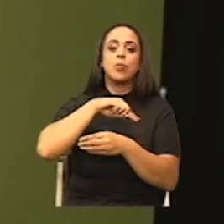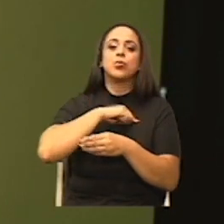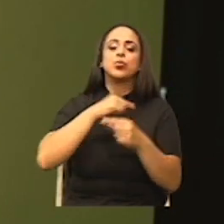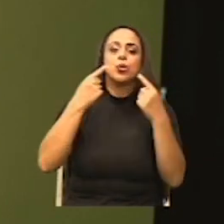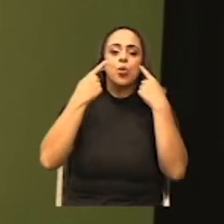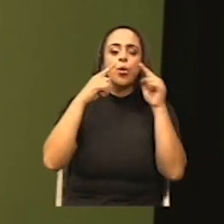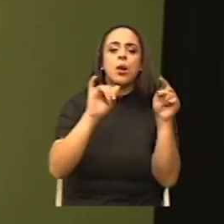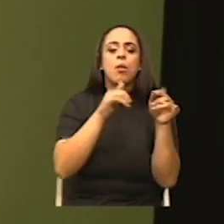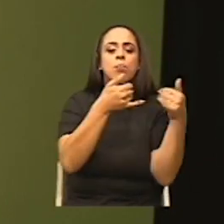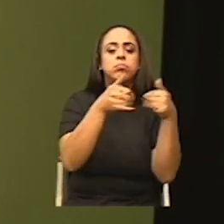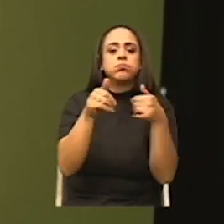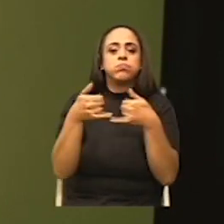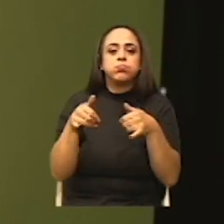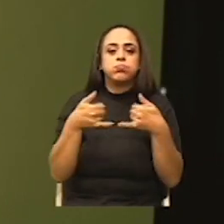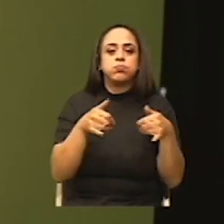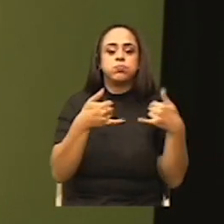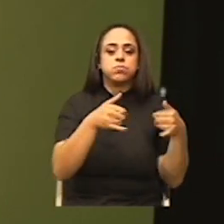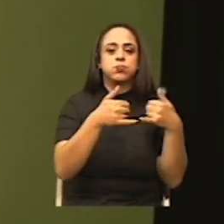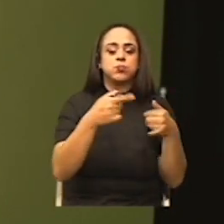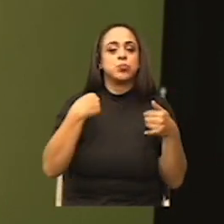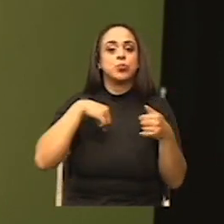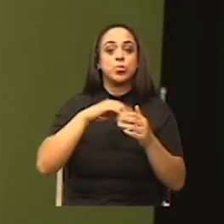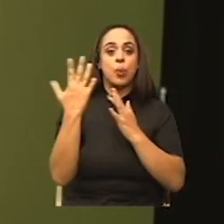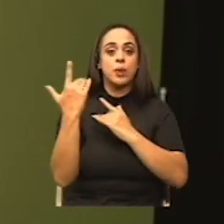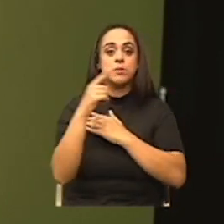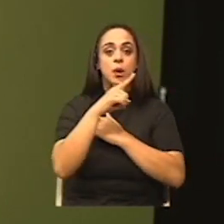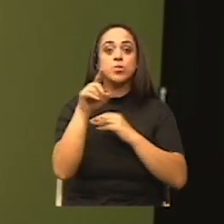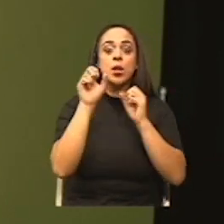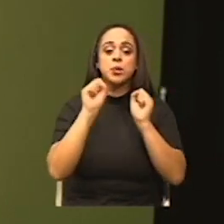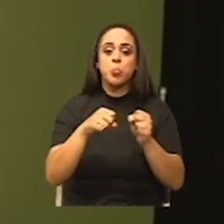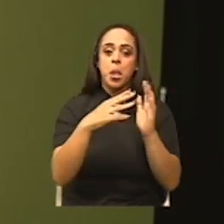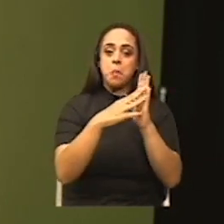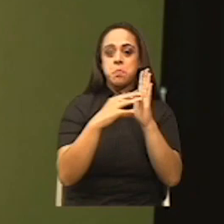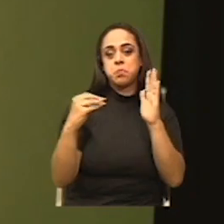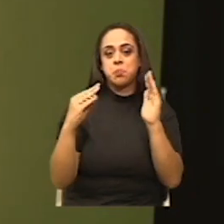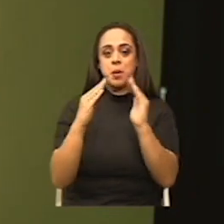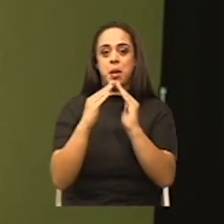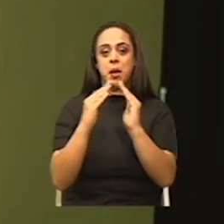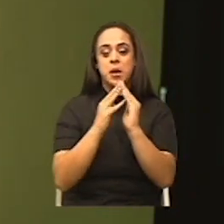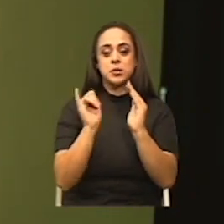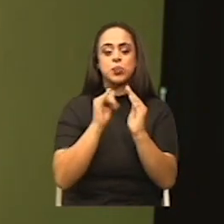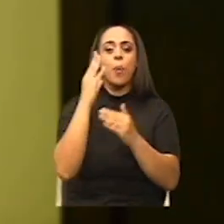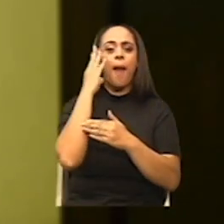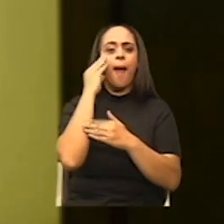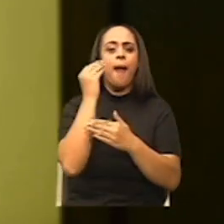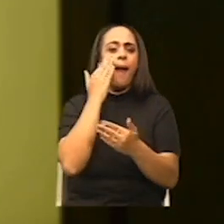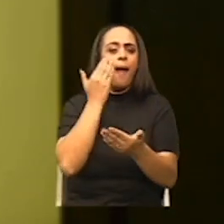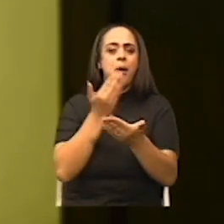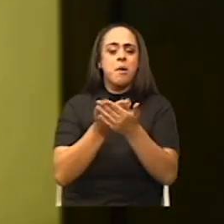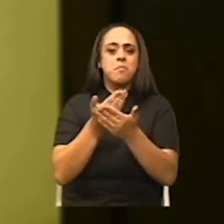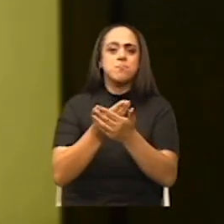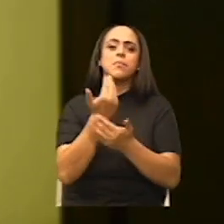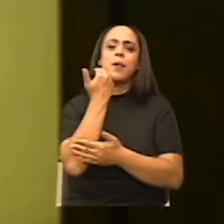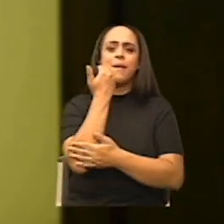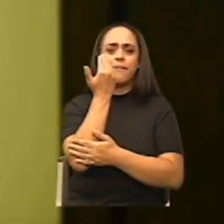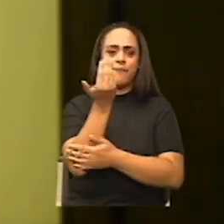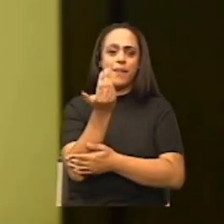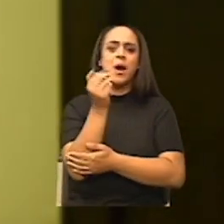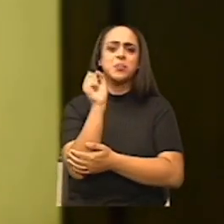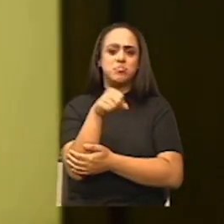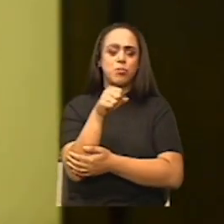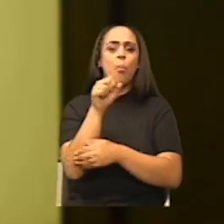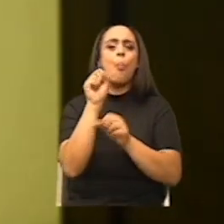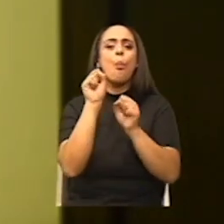Bueno, espero que lo puedan reproducir en sus hogares. Es un experimento muy sencillo que pueden